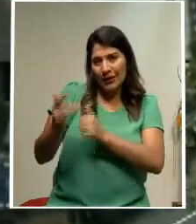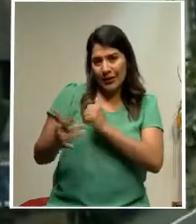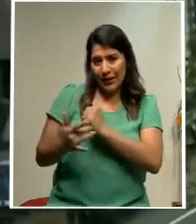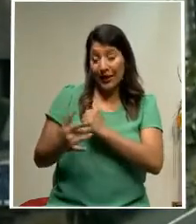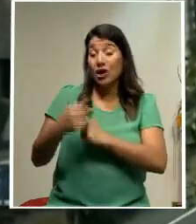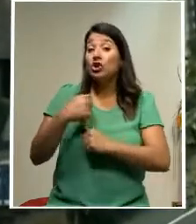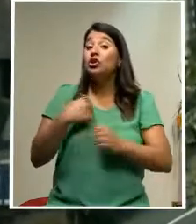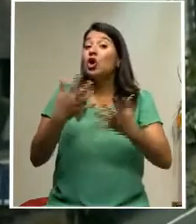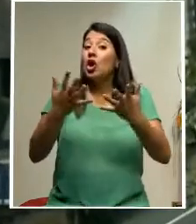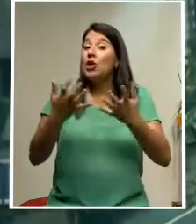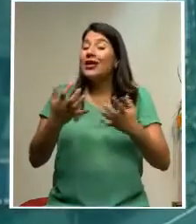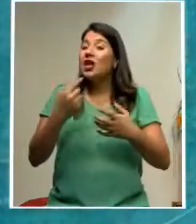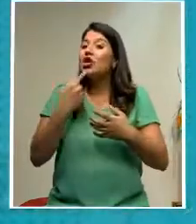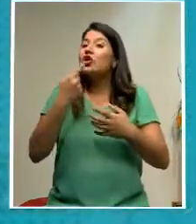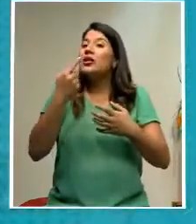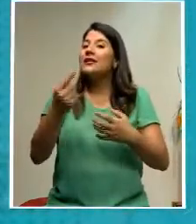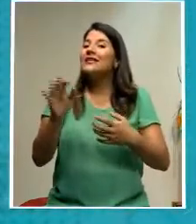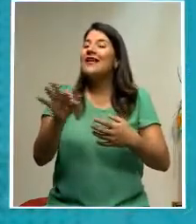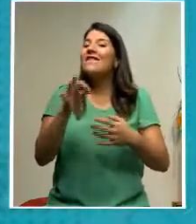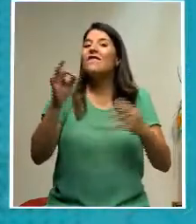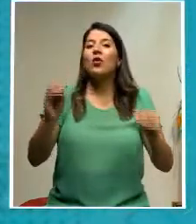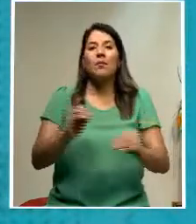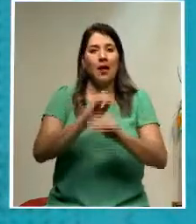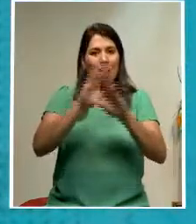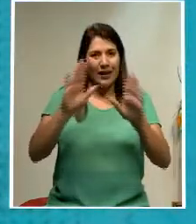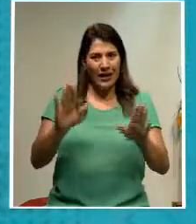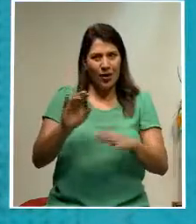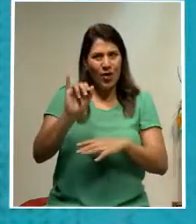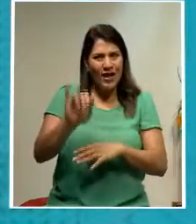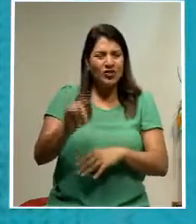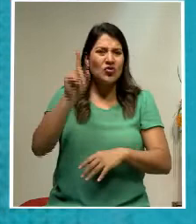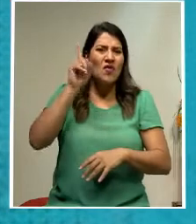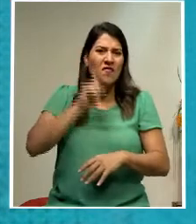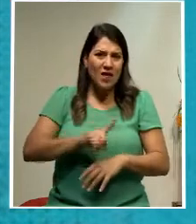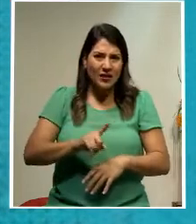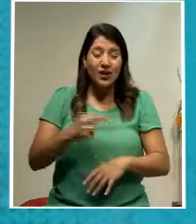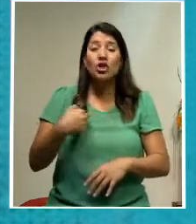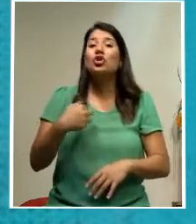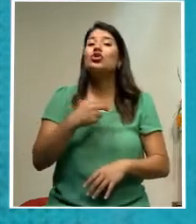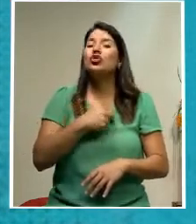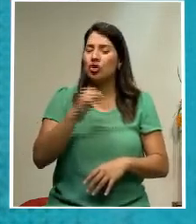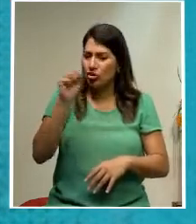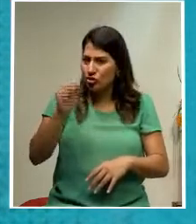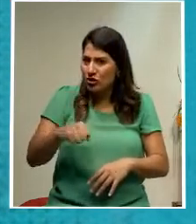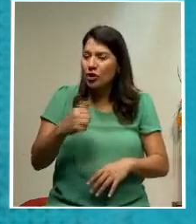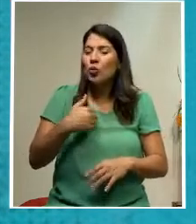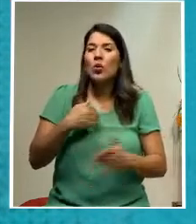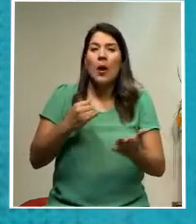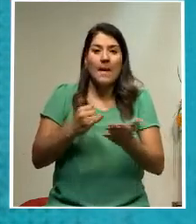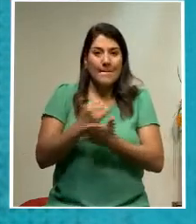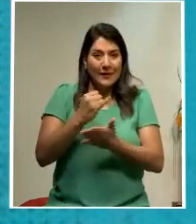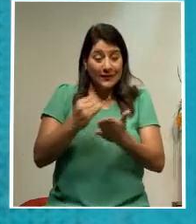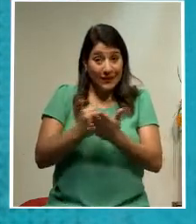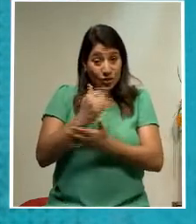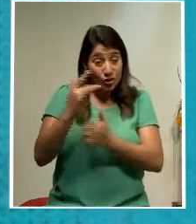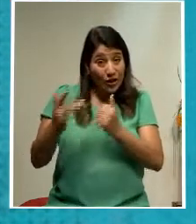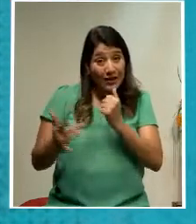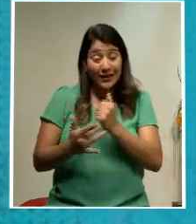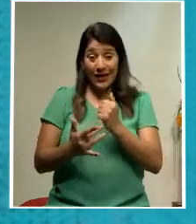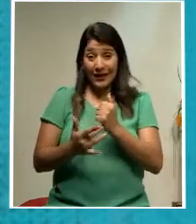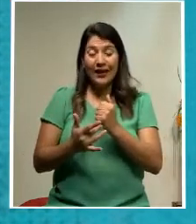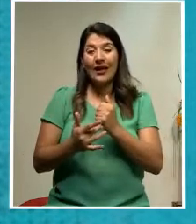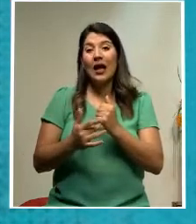contundente que eso es totalmente falso. Sí existían estudios financieros que sustentaban,